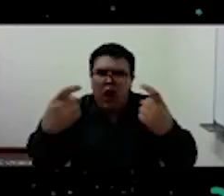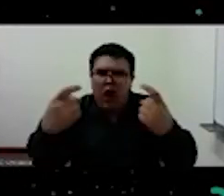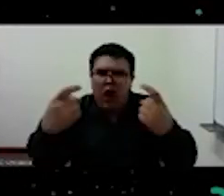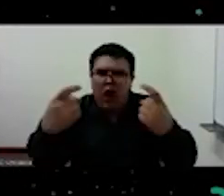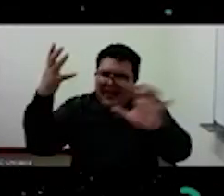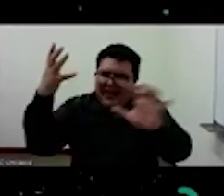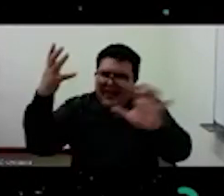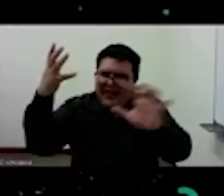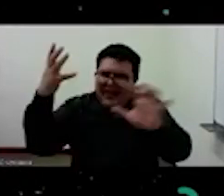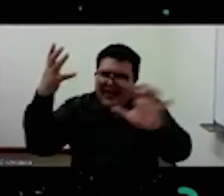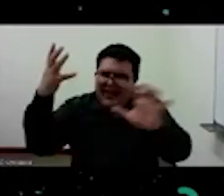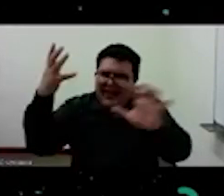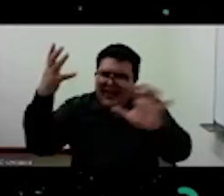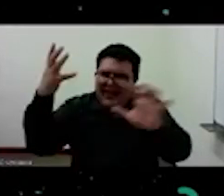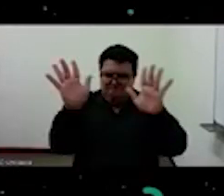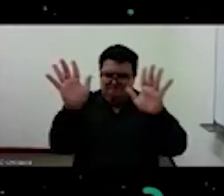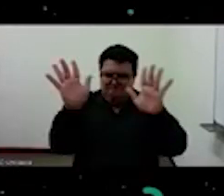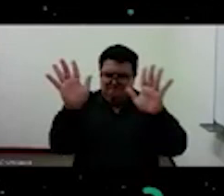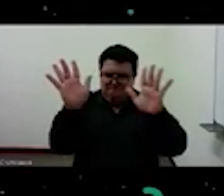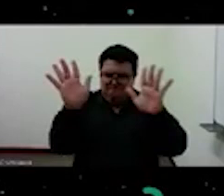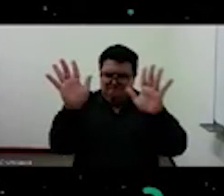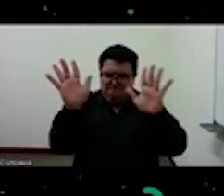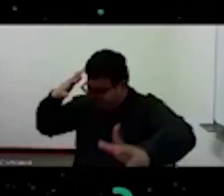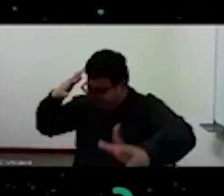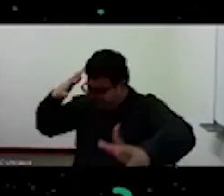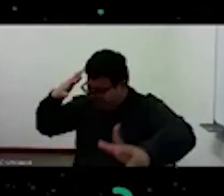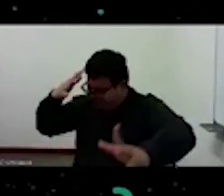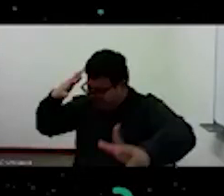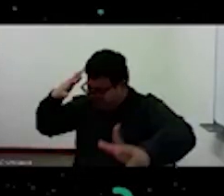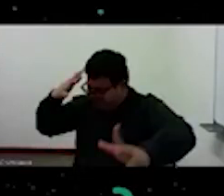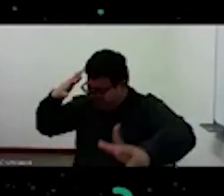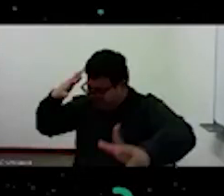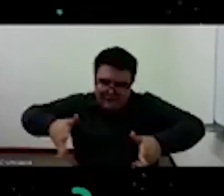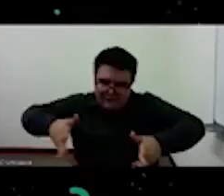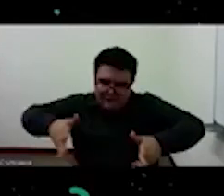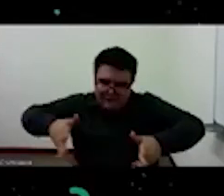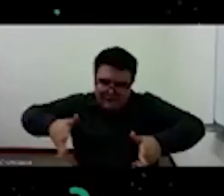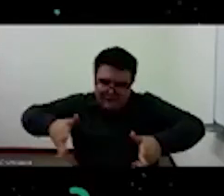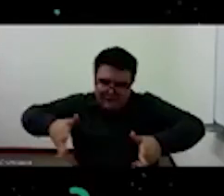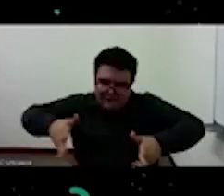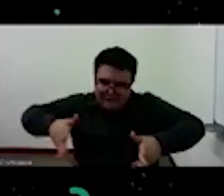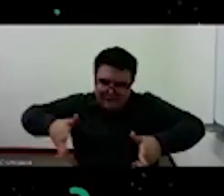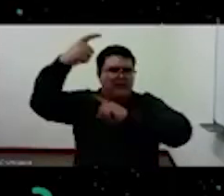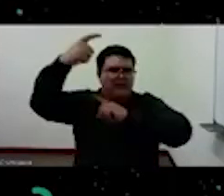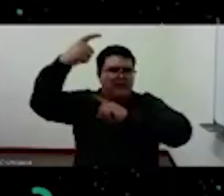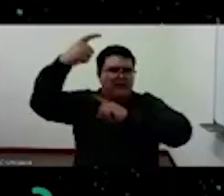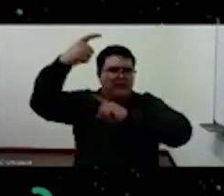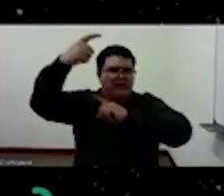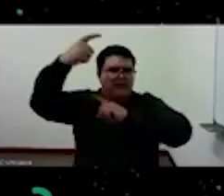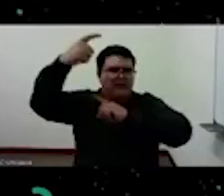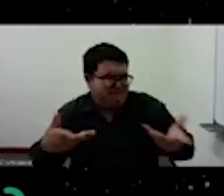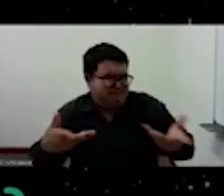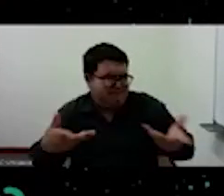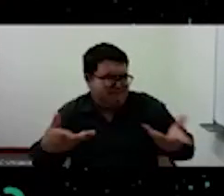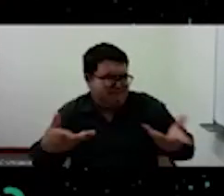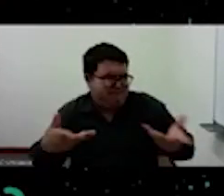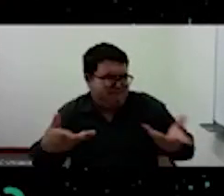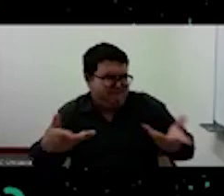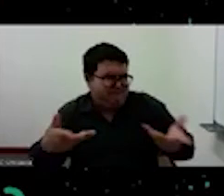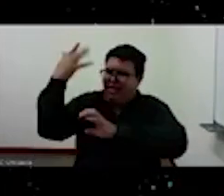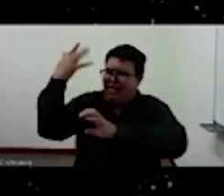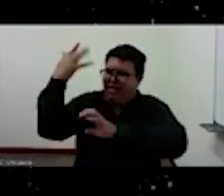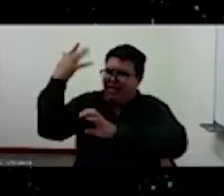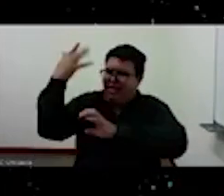vivimos en el caos es estúpido hacer la guerra el